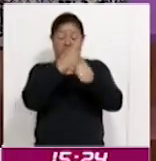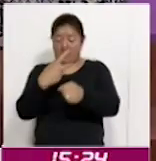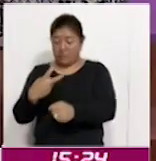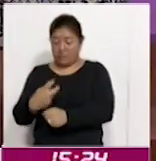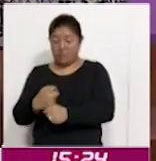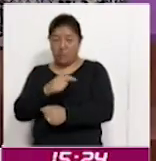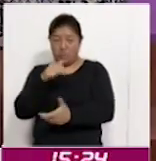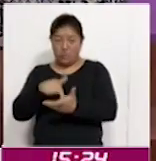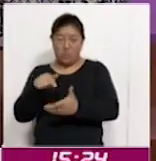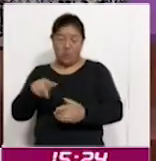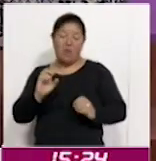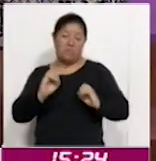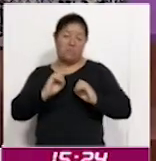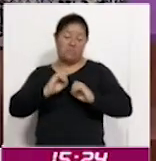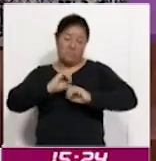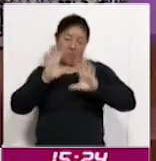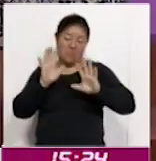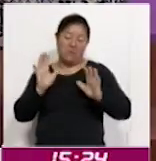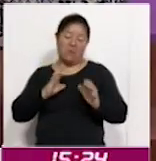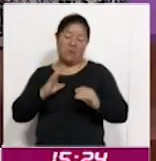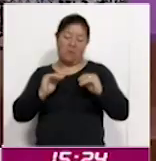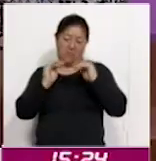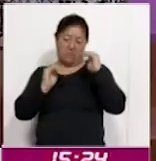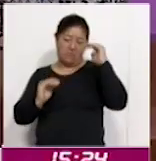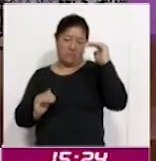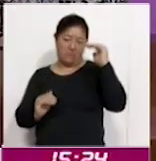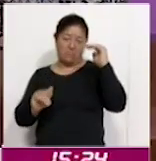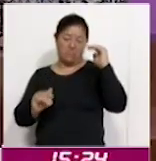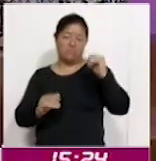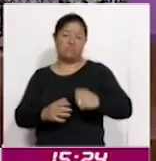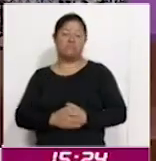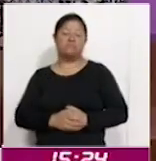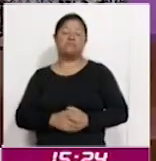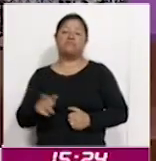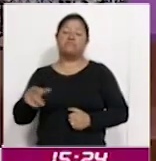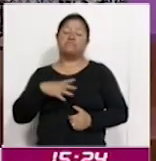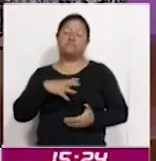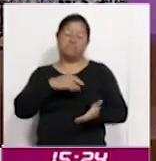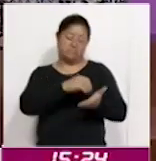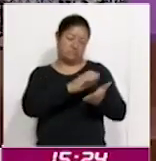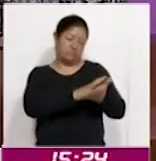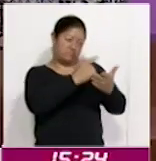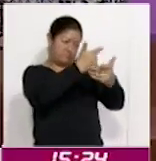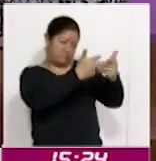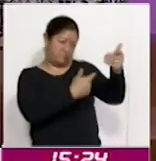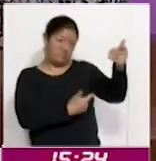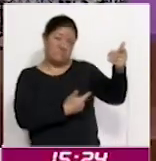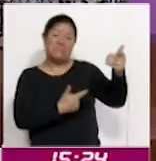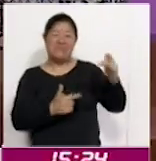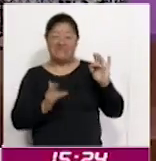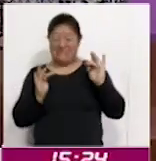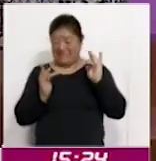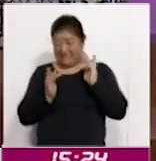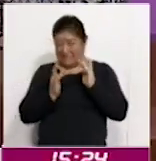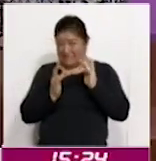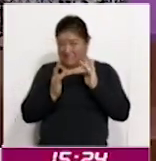hay supuestos muy claros atendiendo a la normatividad electoral, pues que nos establecen que cuando no coincidan el número de